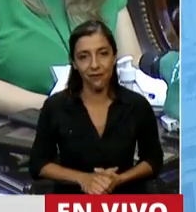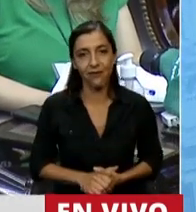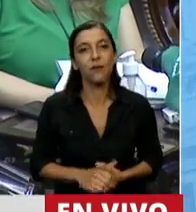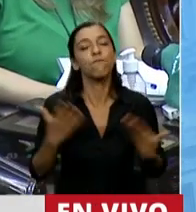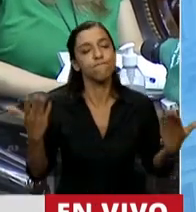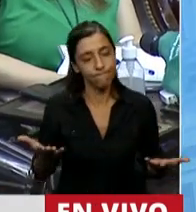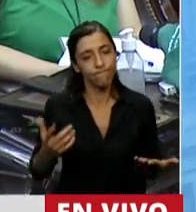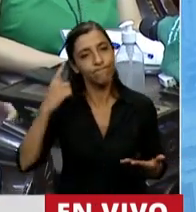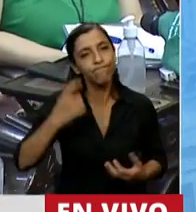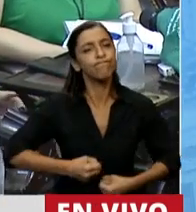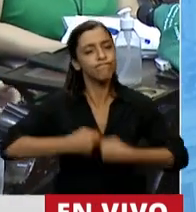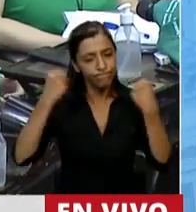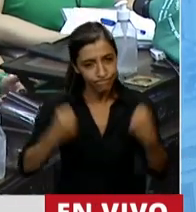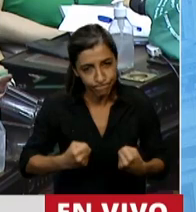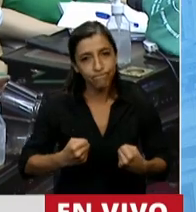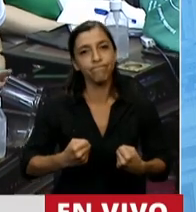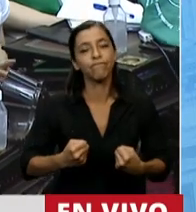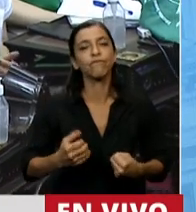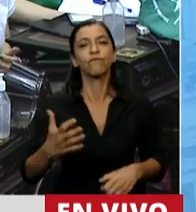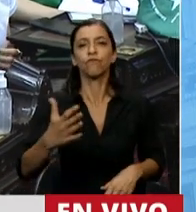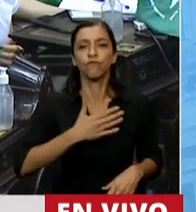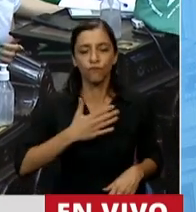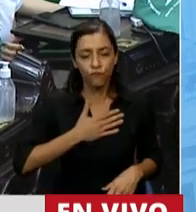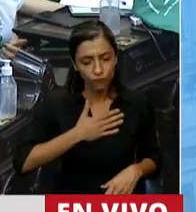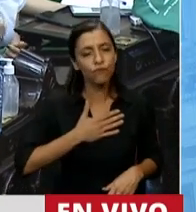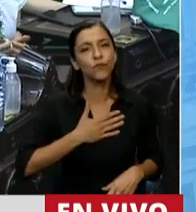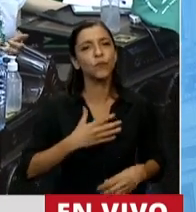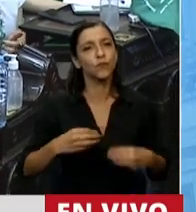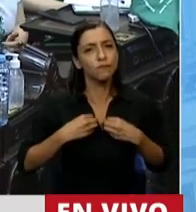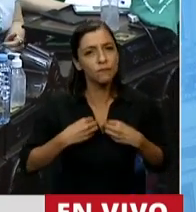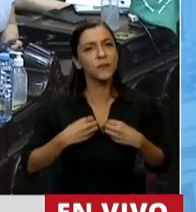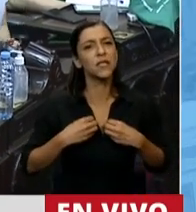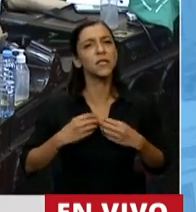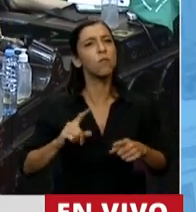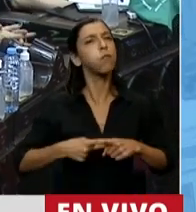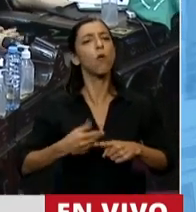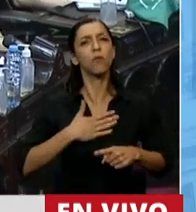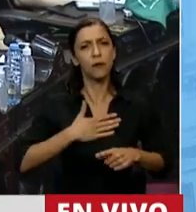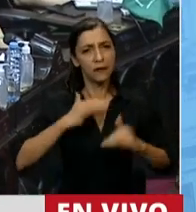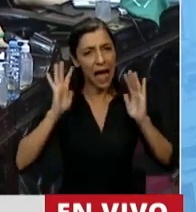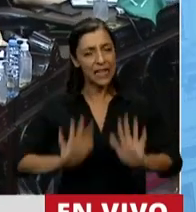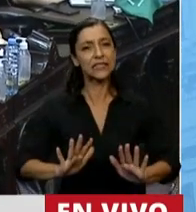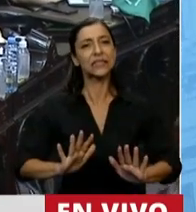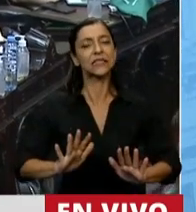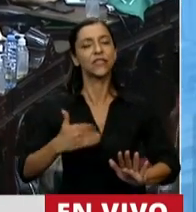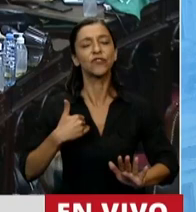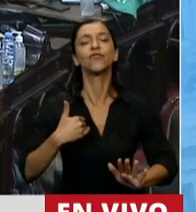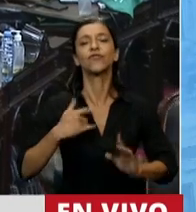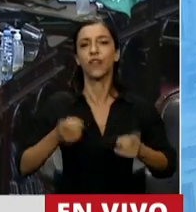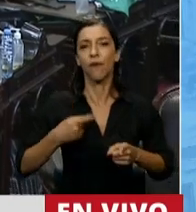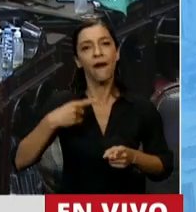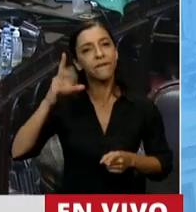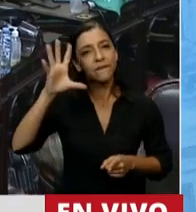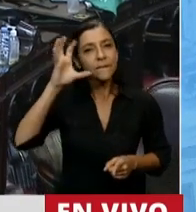convencido justicialista que me siento, tampoco puedo dejar de recordar que